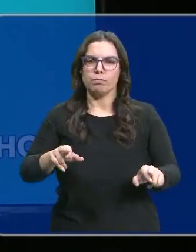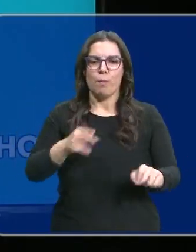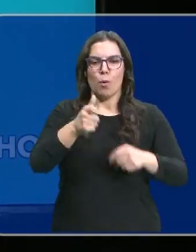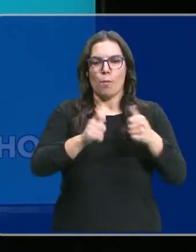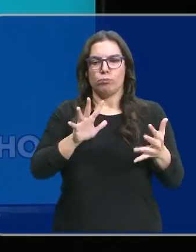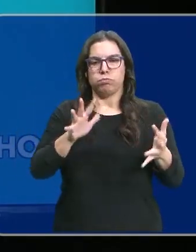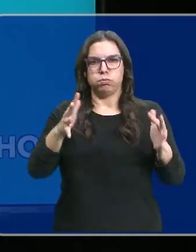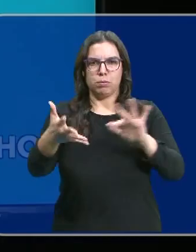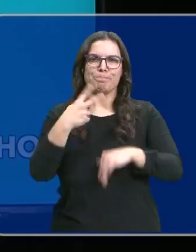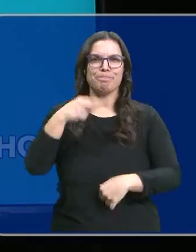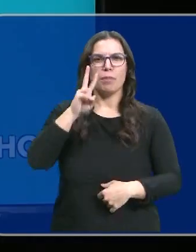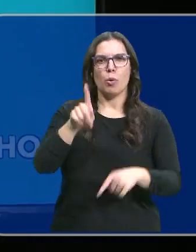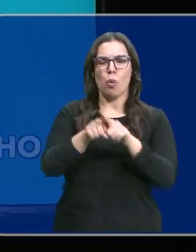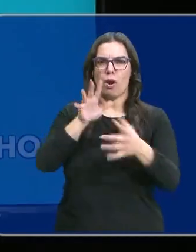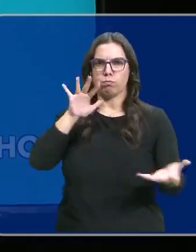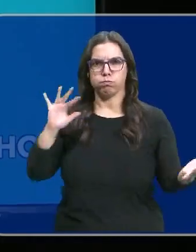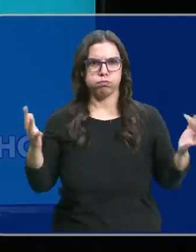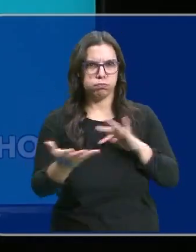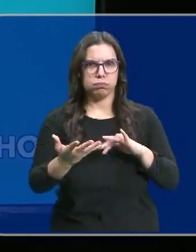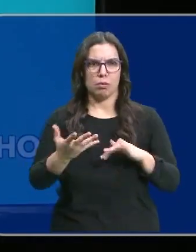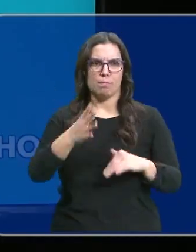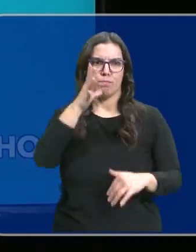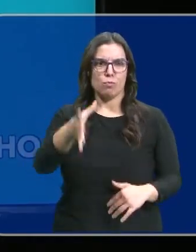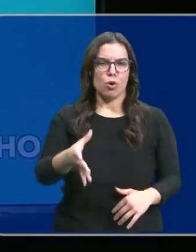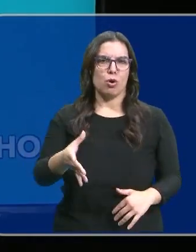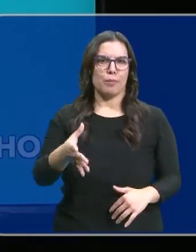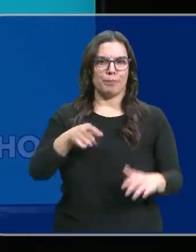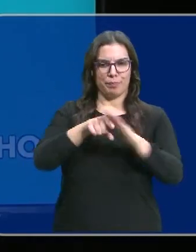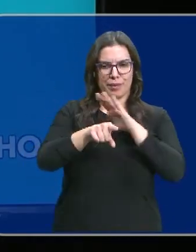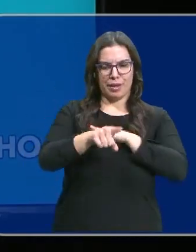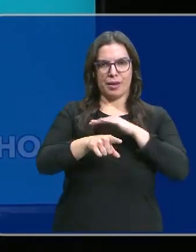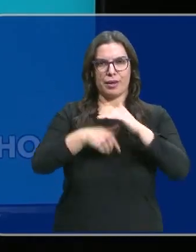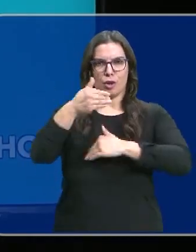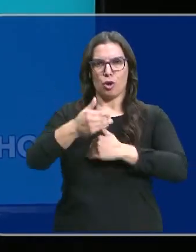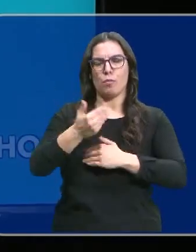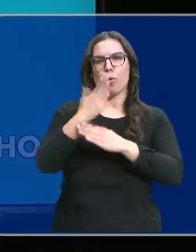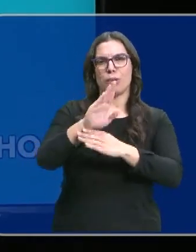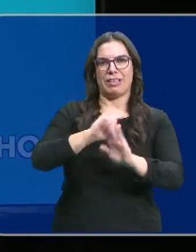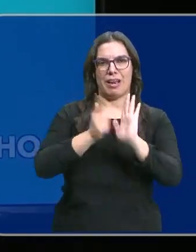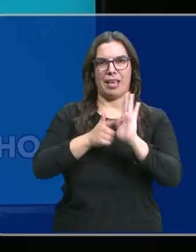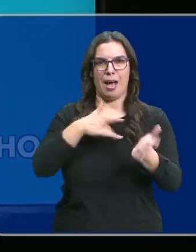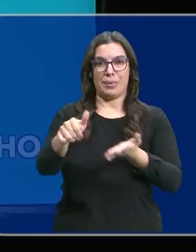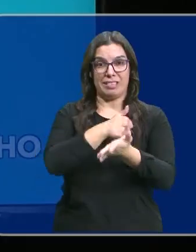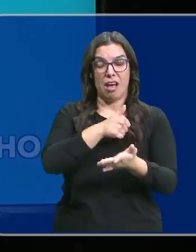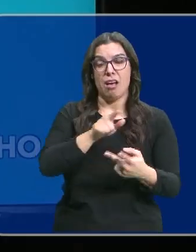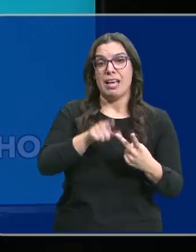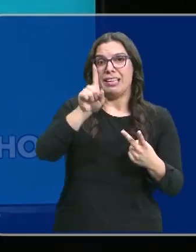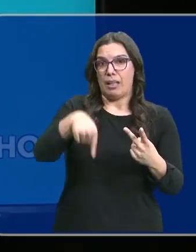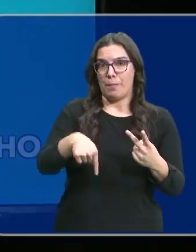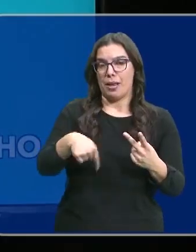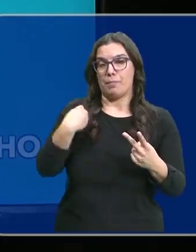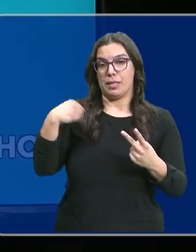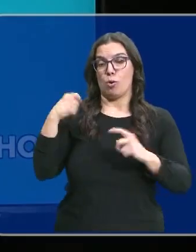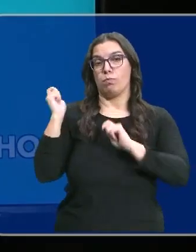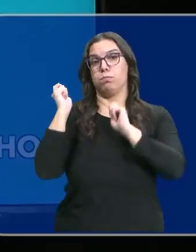paulatina, pues sí que vemos que hay una especie de salto cualitativo con la tramitación de la proposición de ley de amnistía. E incluso diría que